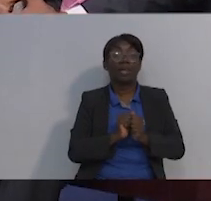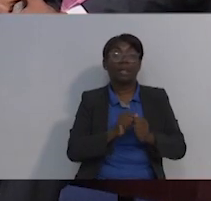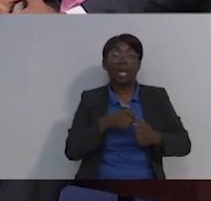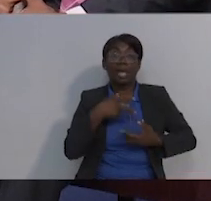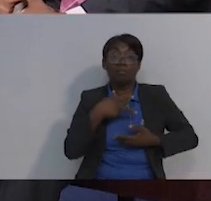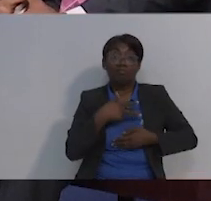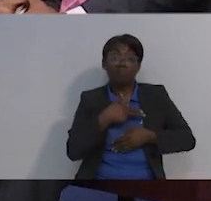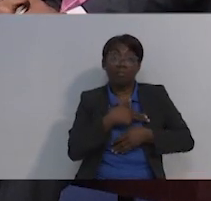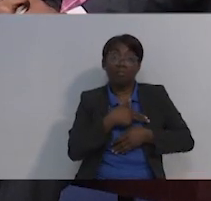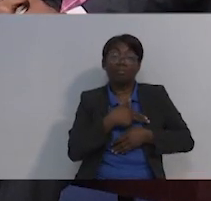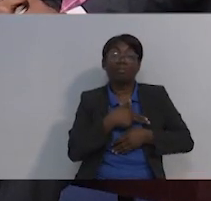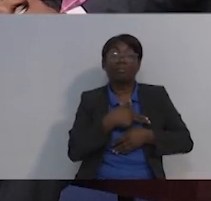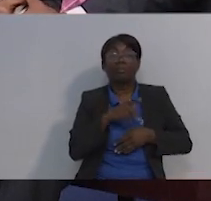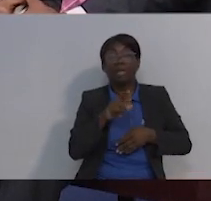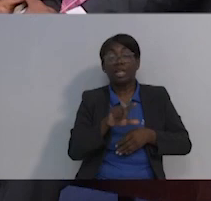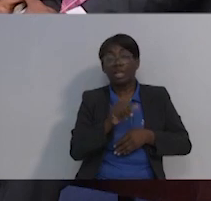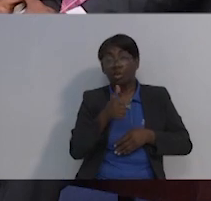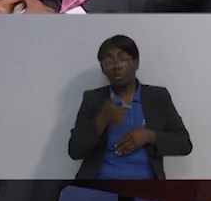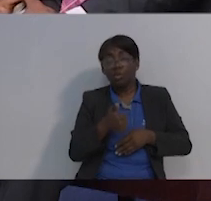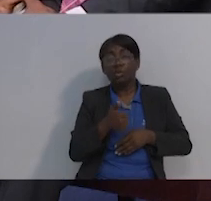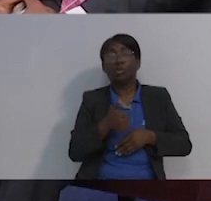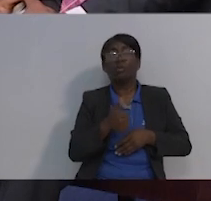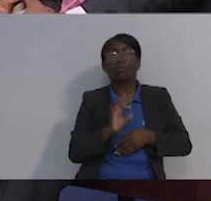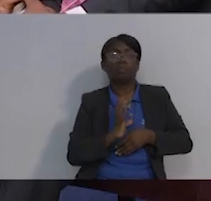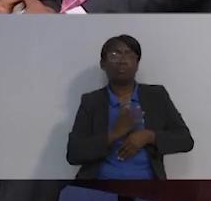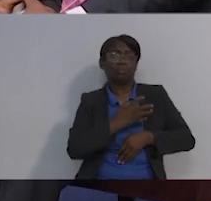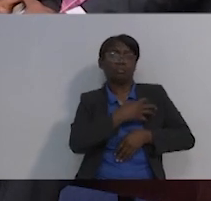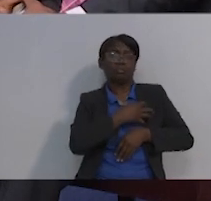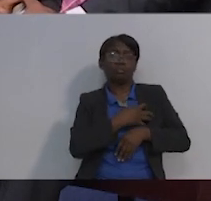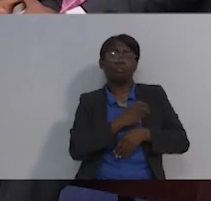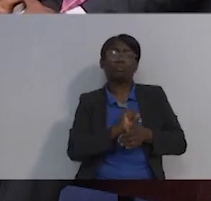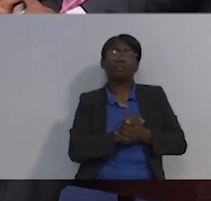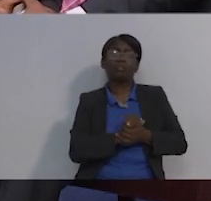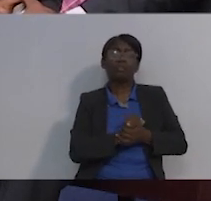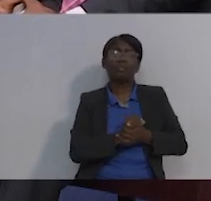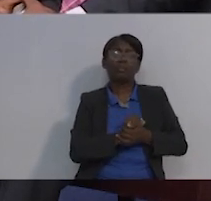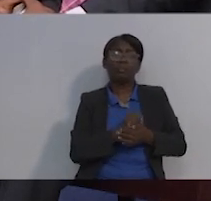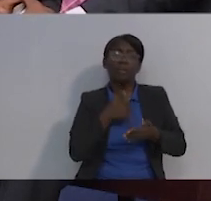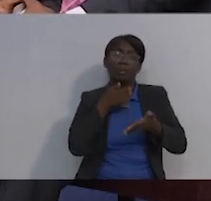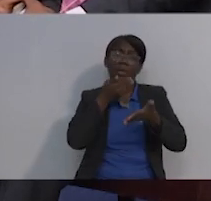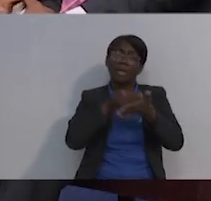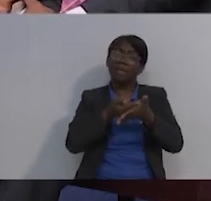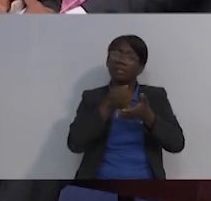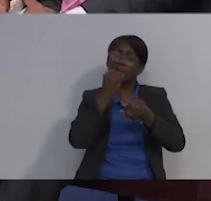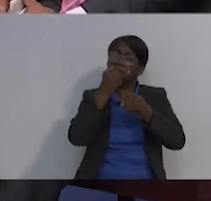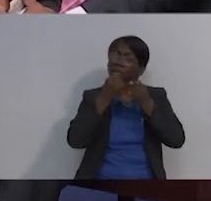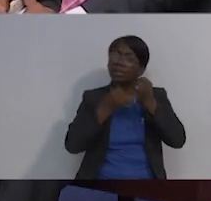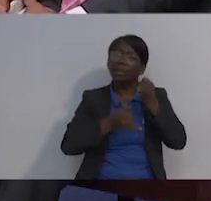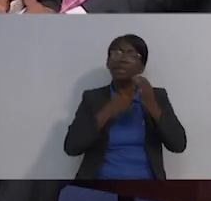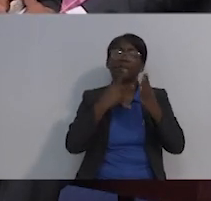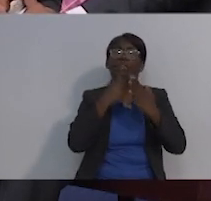vamos llegando al final del programa, yo quiero tus consejos como una persona que ha estado allí, como dice Hugo.